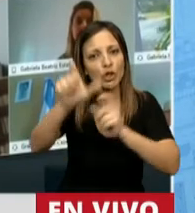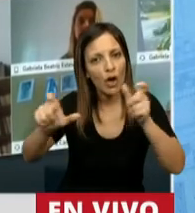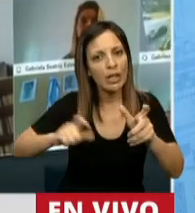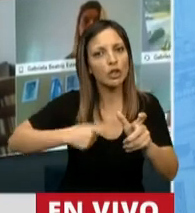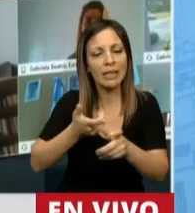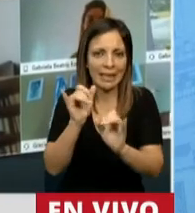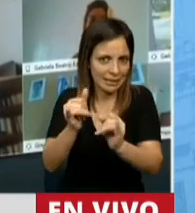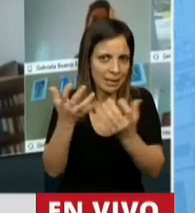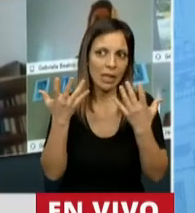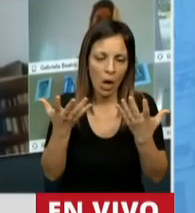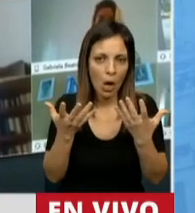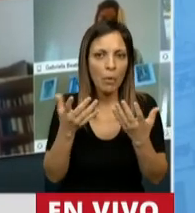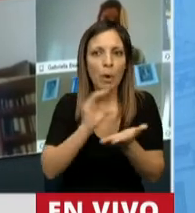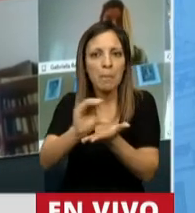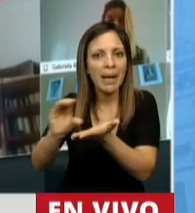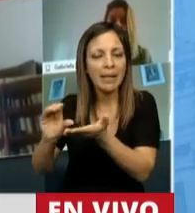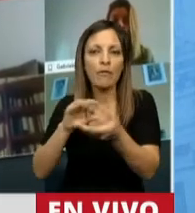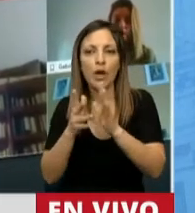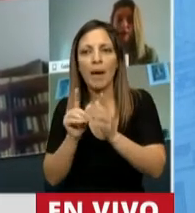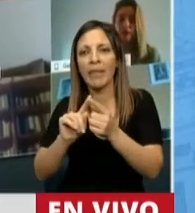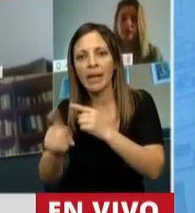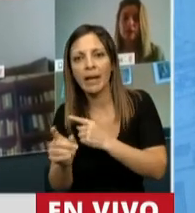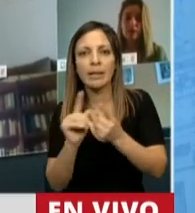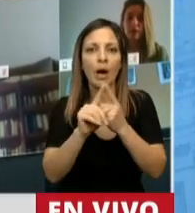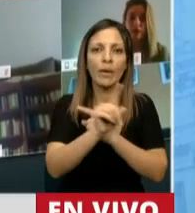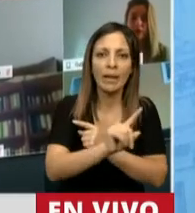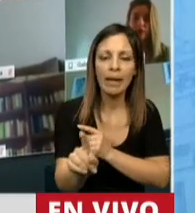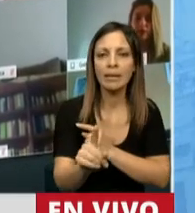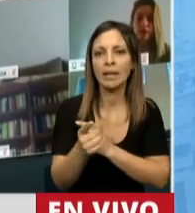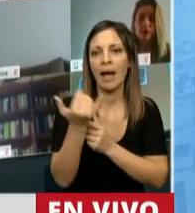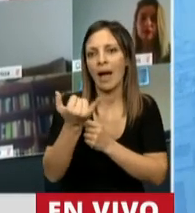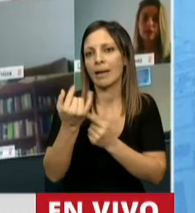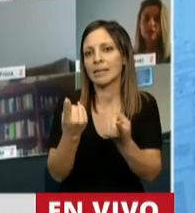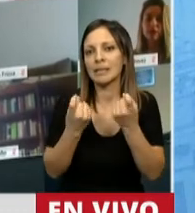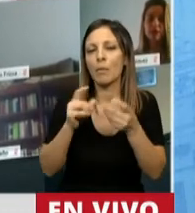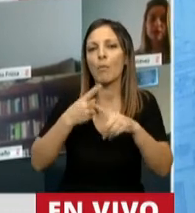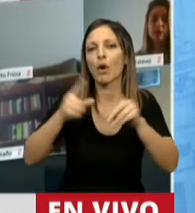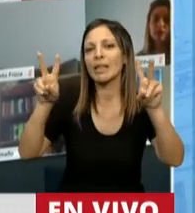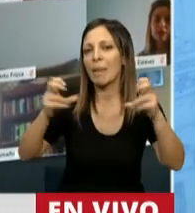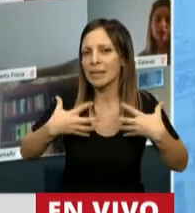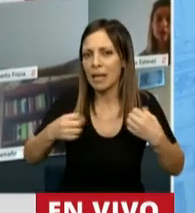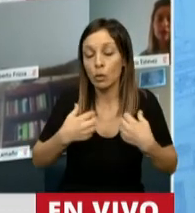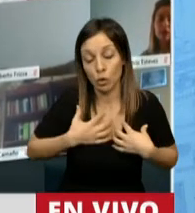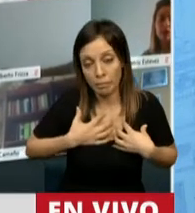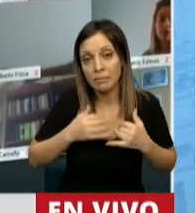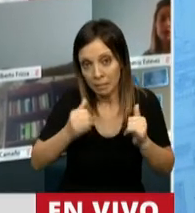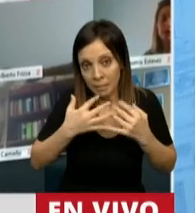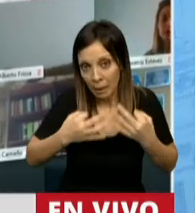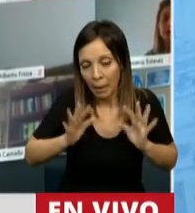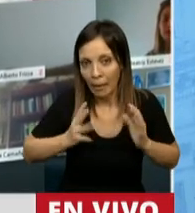partidas que de manera directa o indirecta están relacionadas con cuestiones sanitarias. Todo lo contrario, estoy de acuerdo.